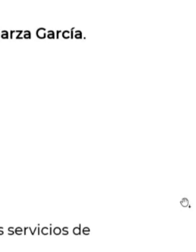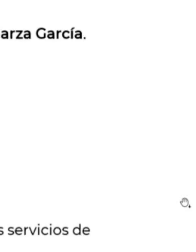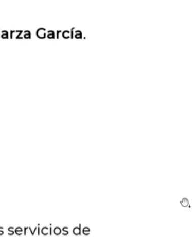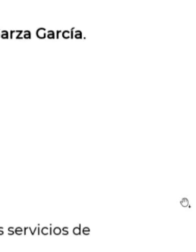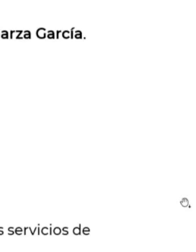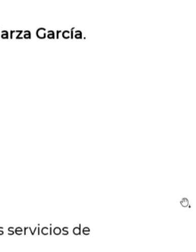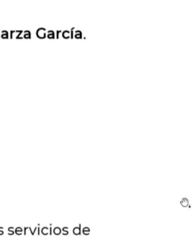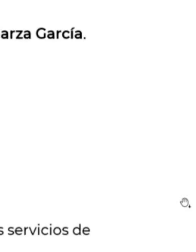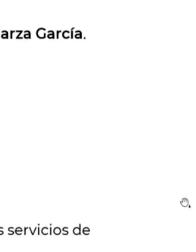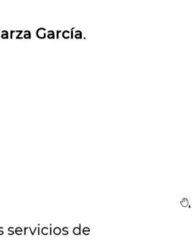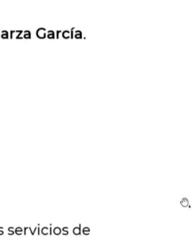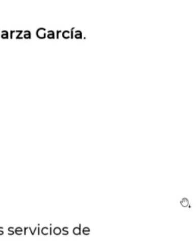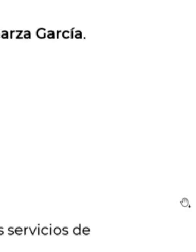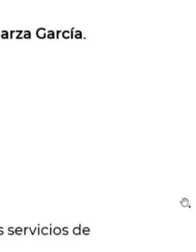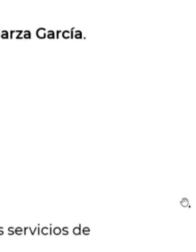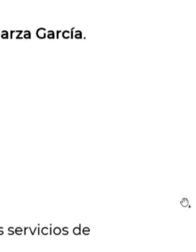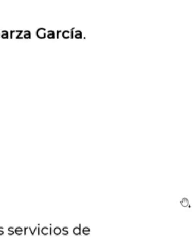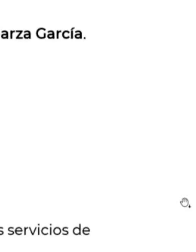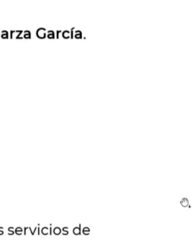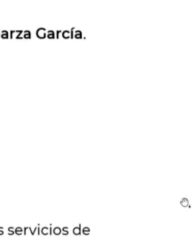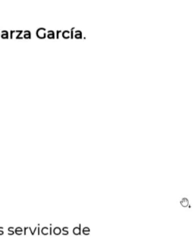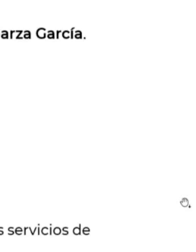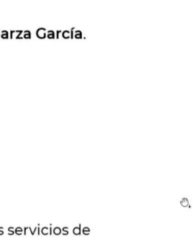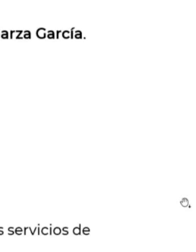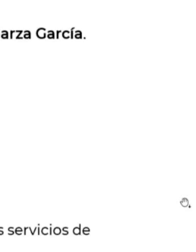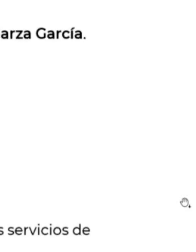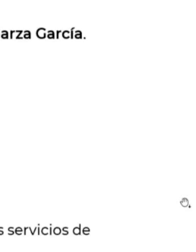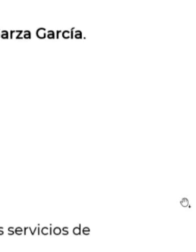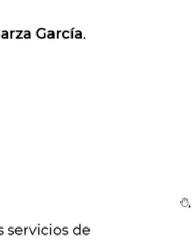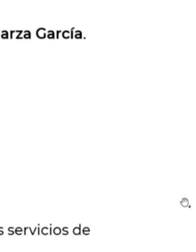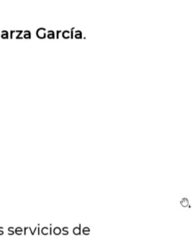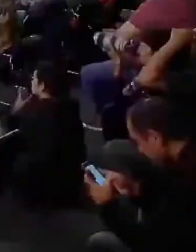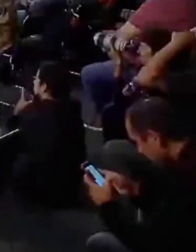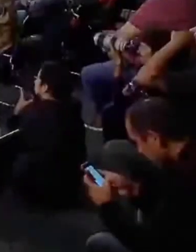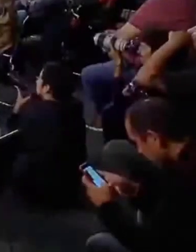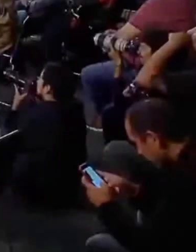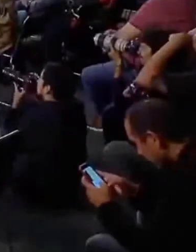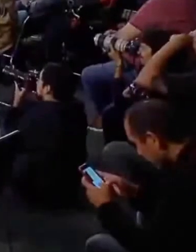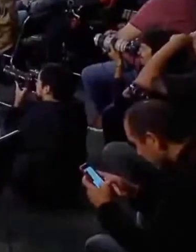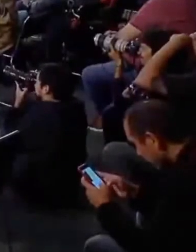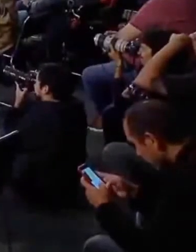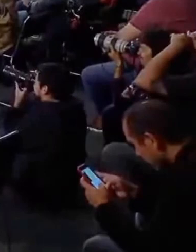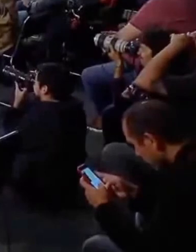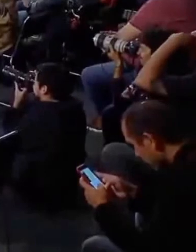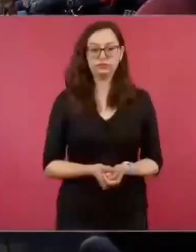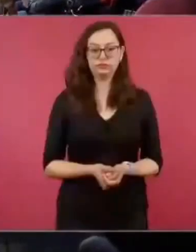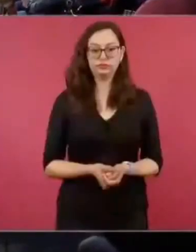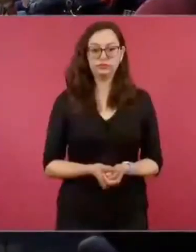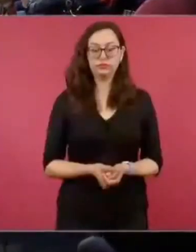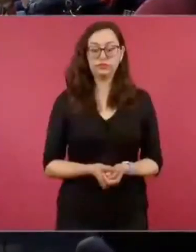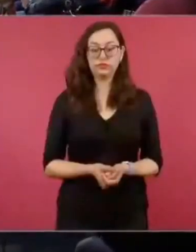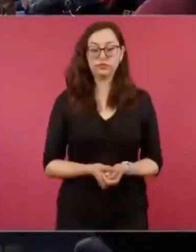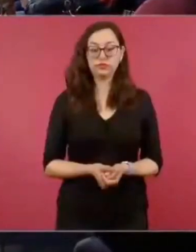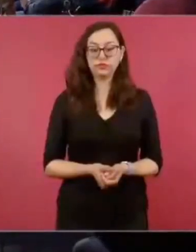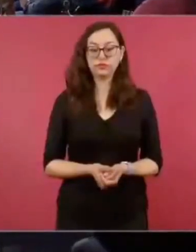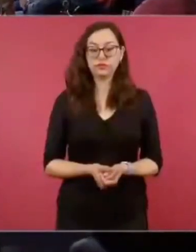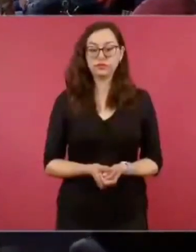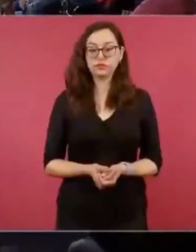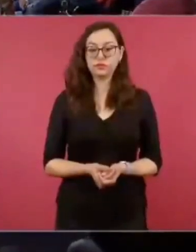pendiente, eso es lo que podemos comentar de este caso. Y bueno,